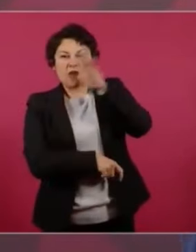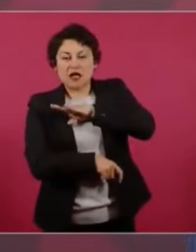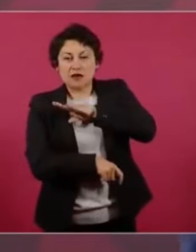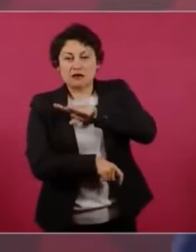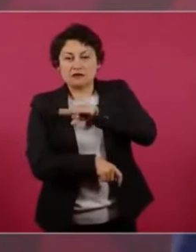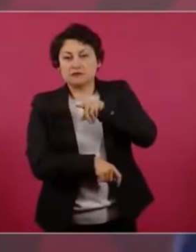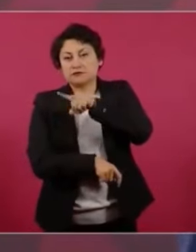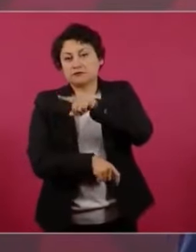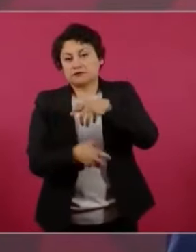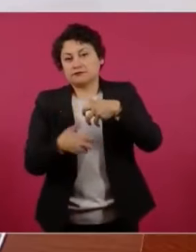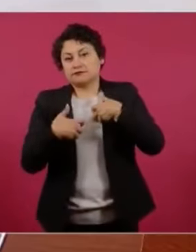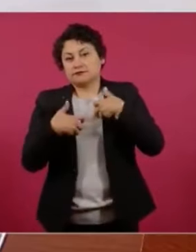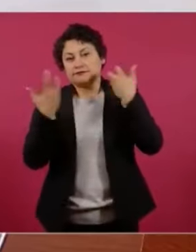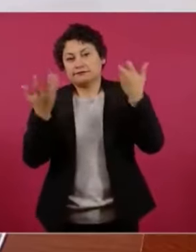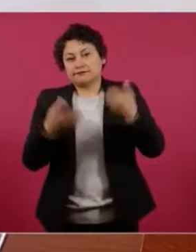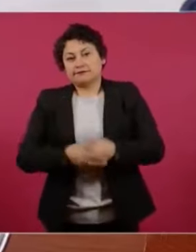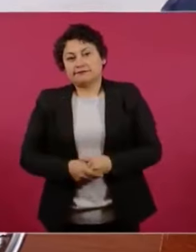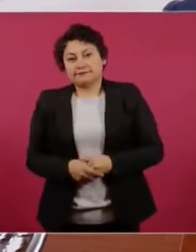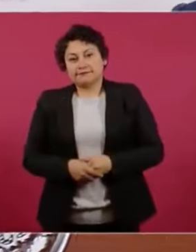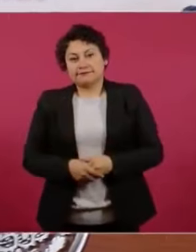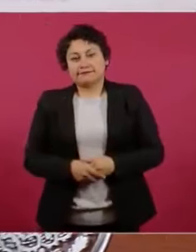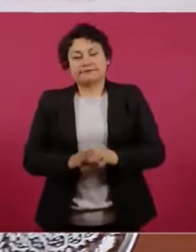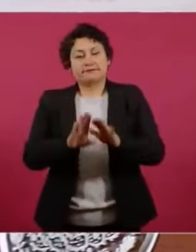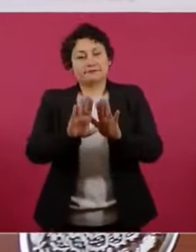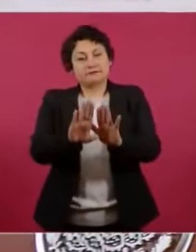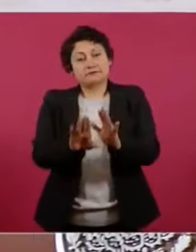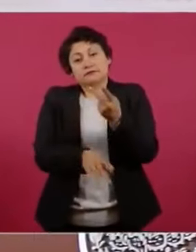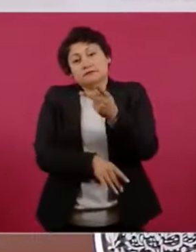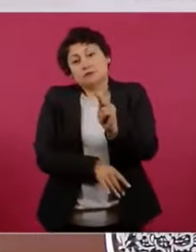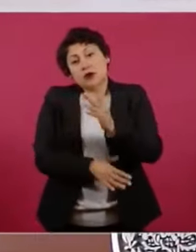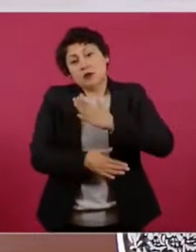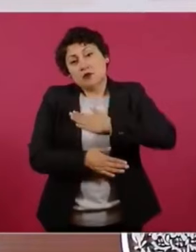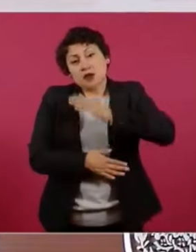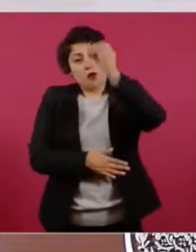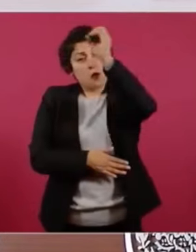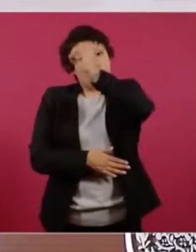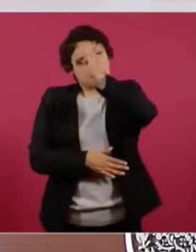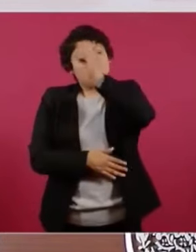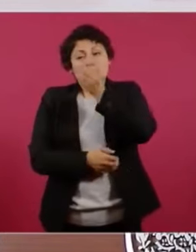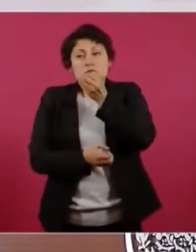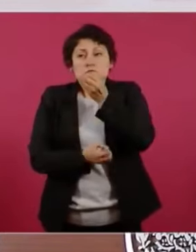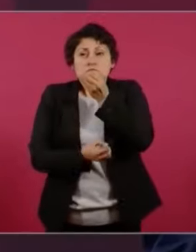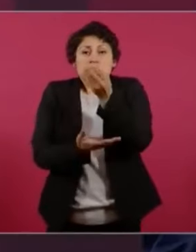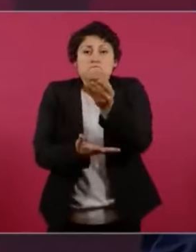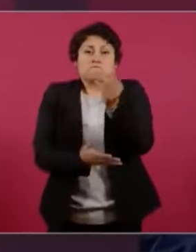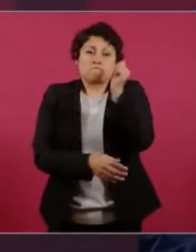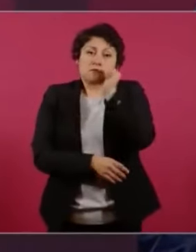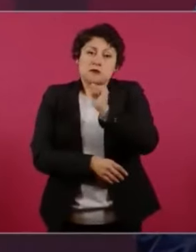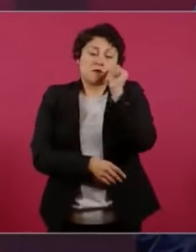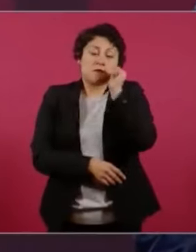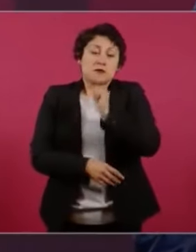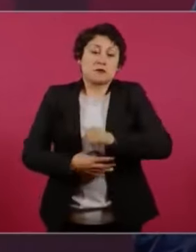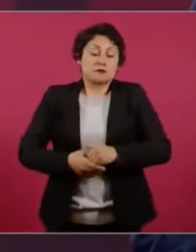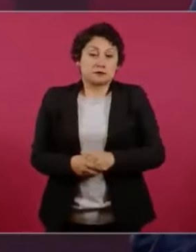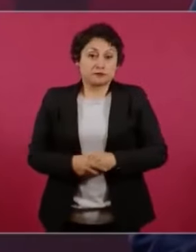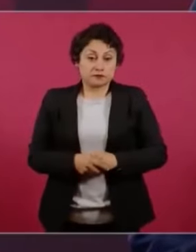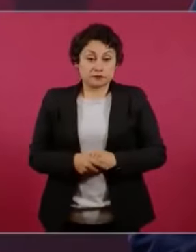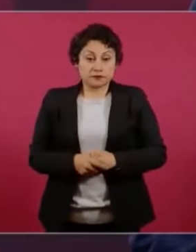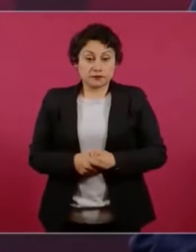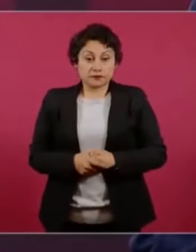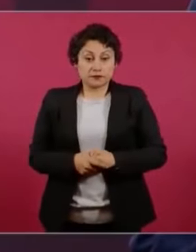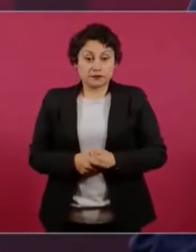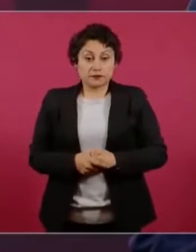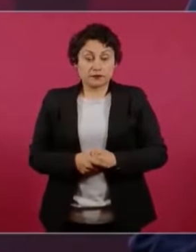Pero yo siempre digo lo que pienso y tengo